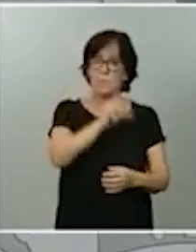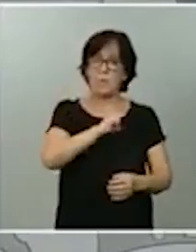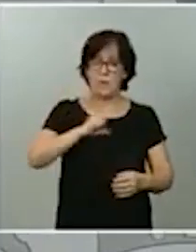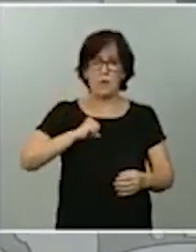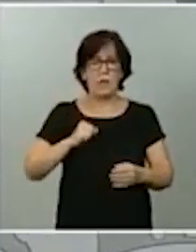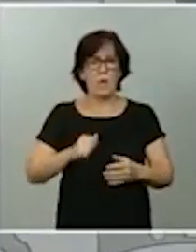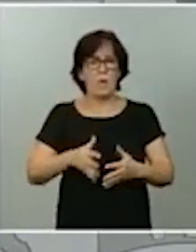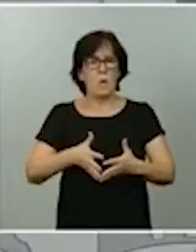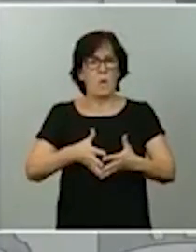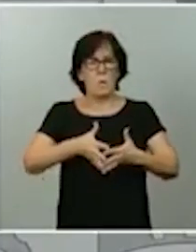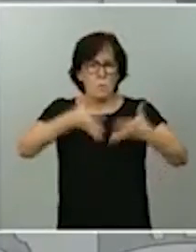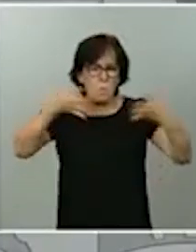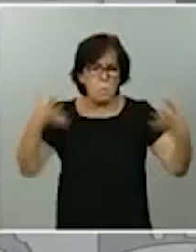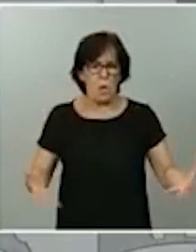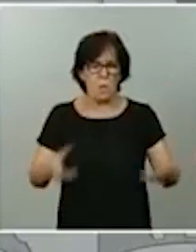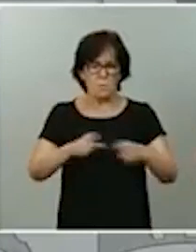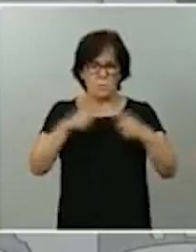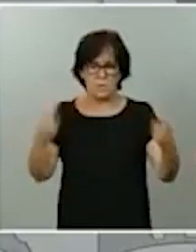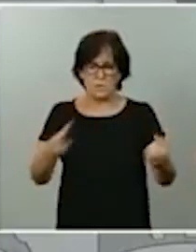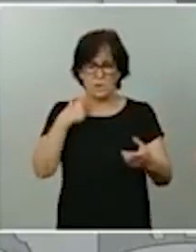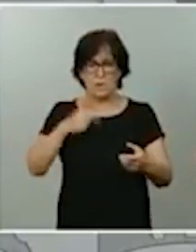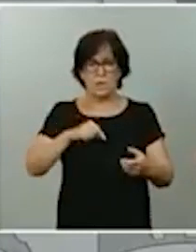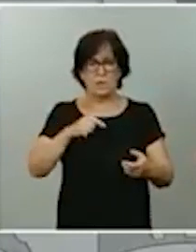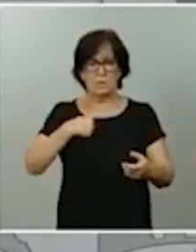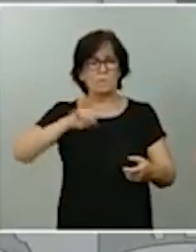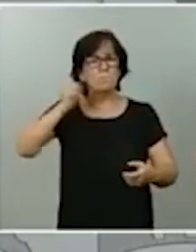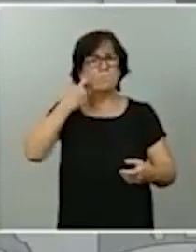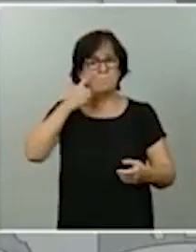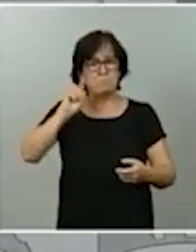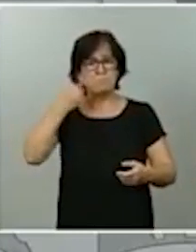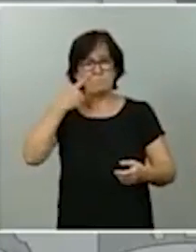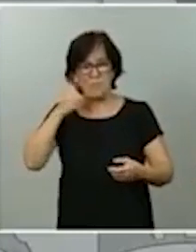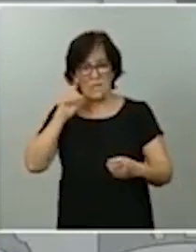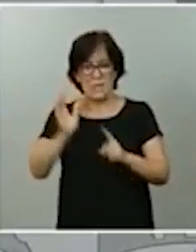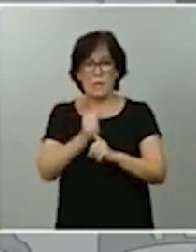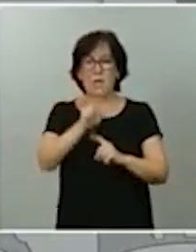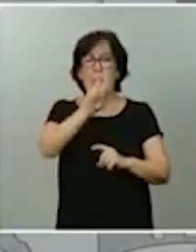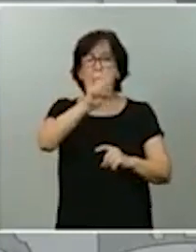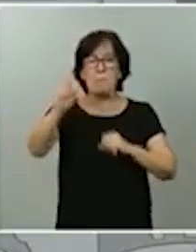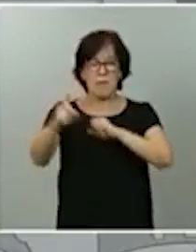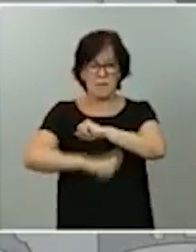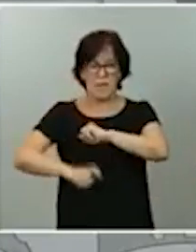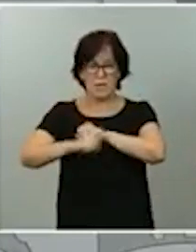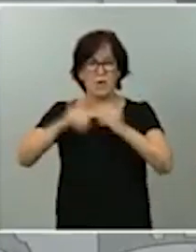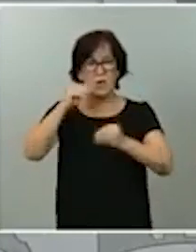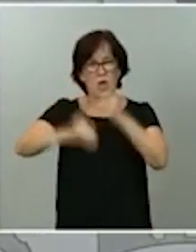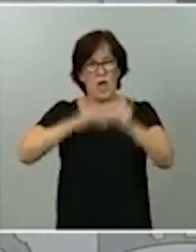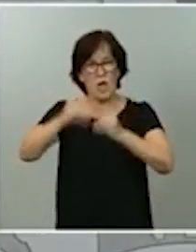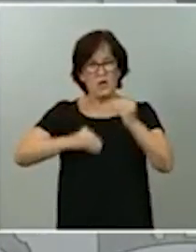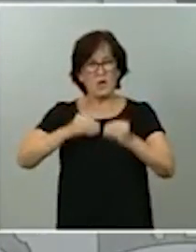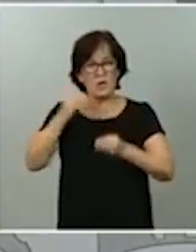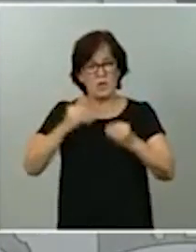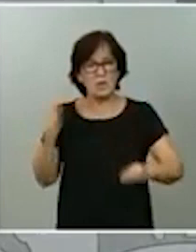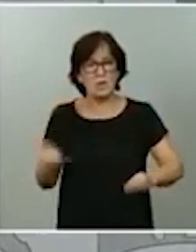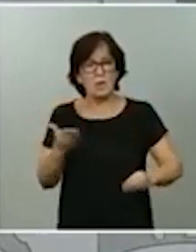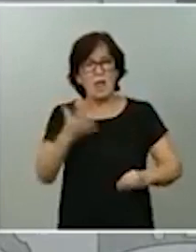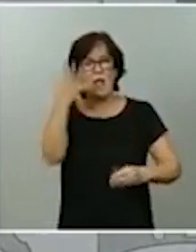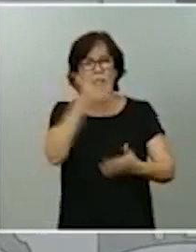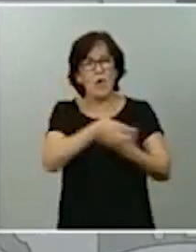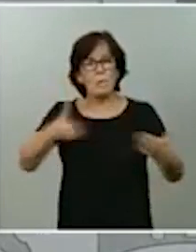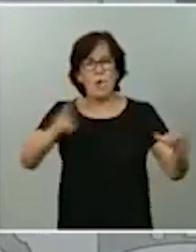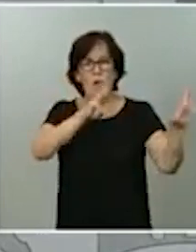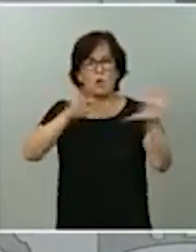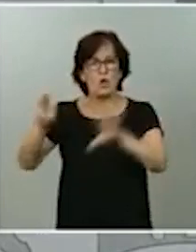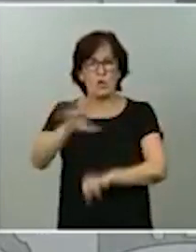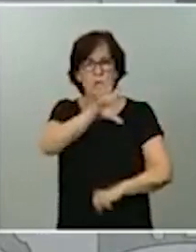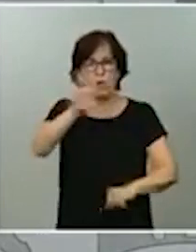notablemente la capacidad de diagnóstico. Hasta el 20 de agosto se han realizado en nuestro país 5.850.000